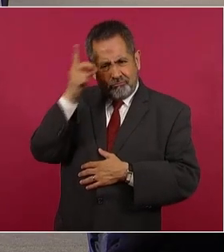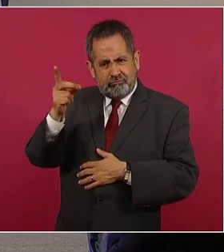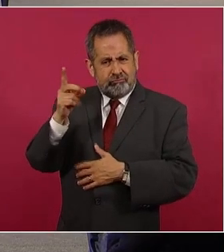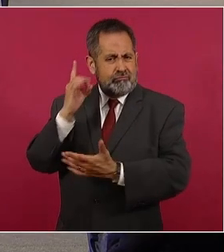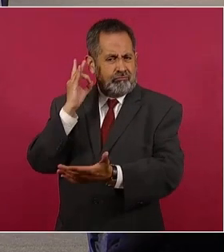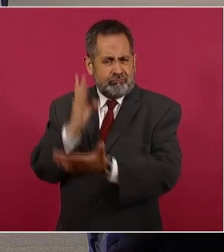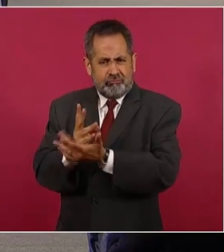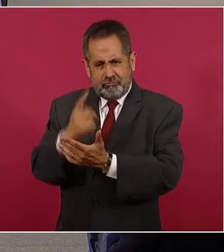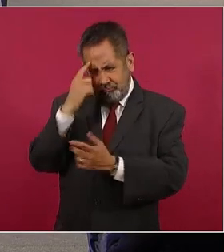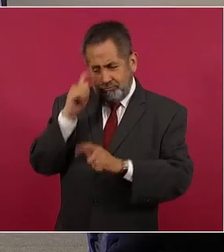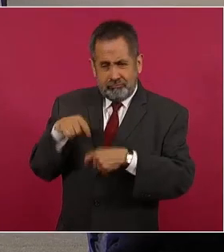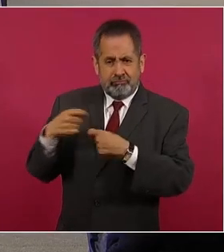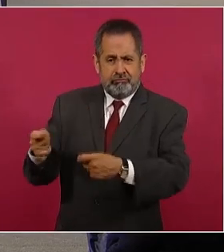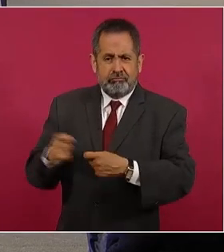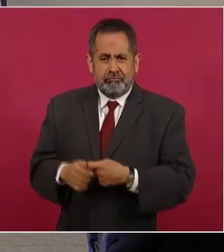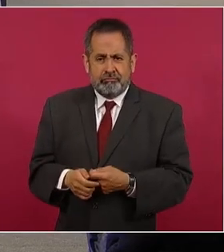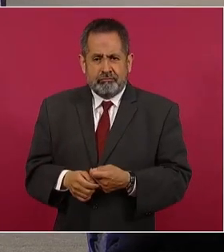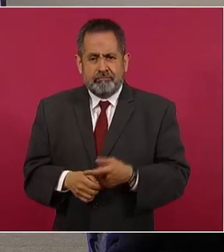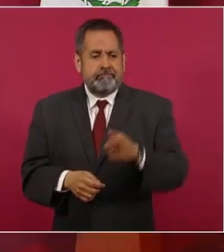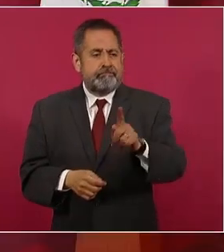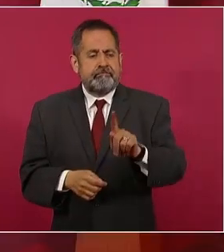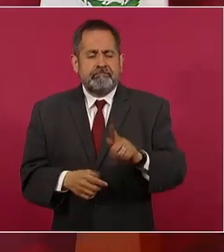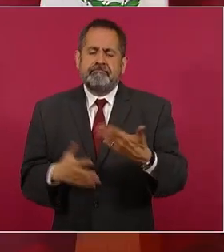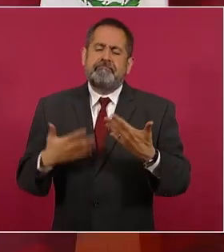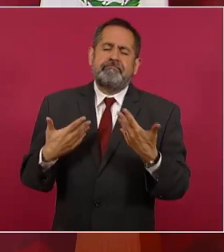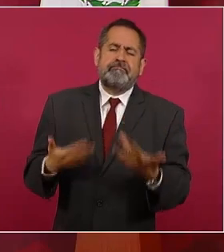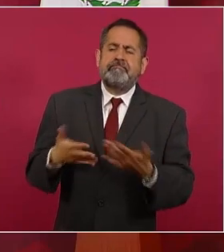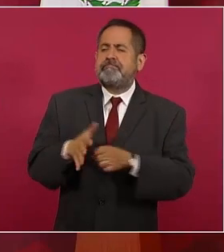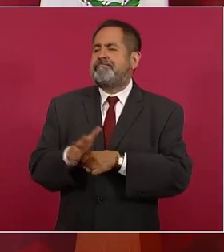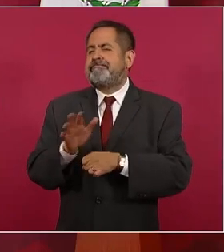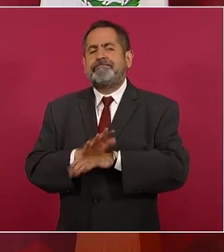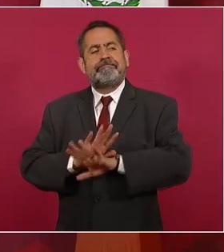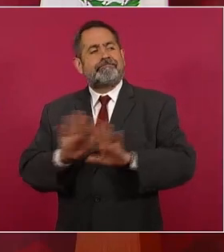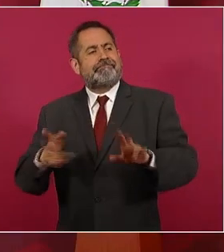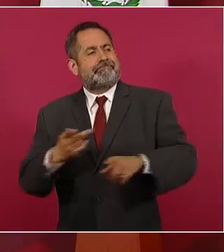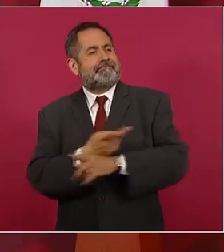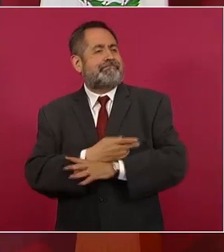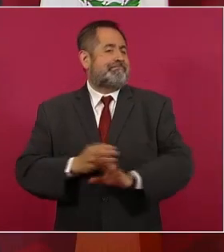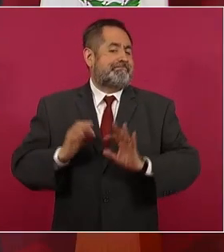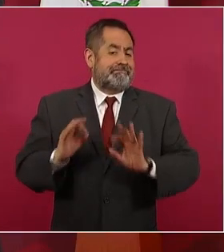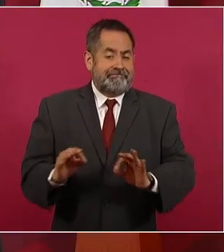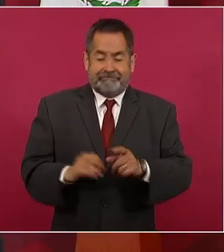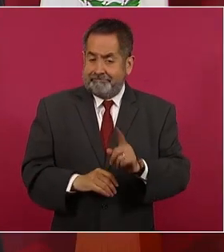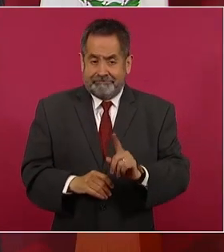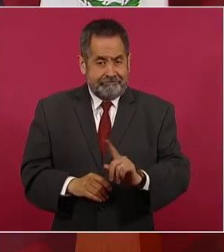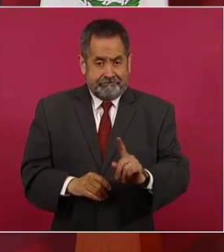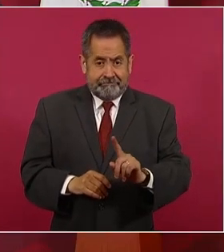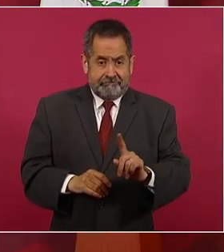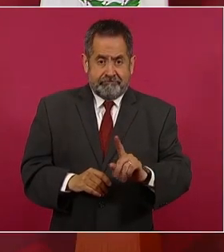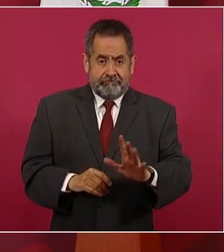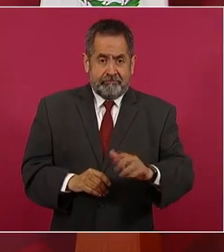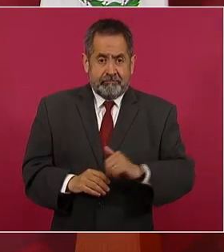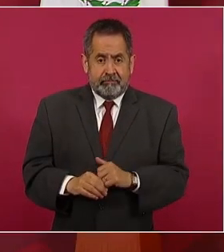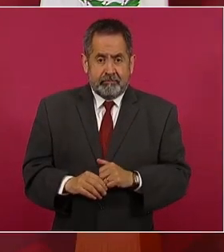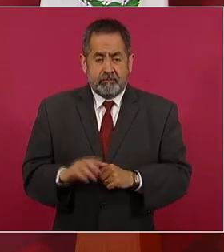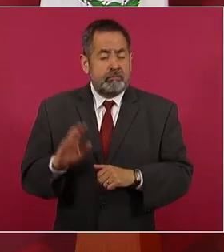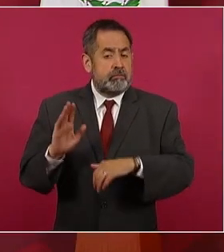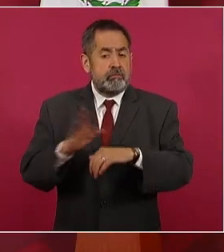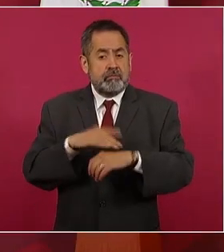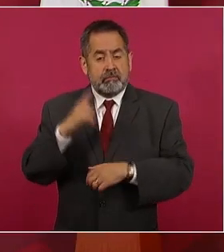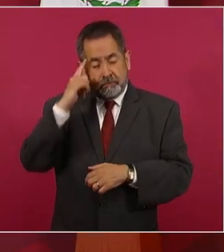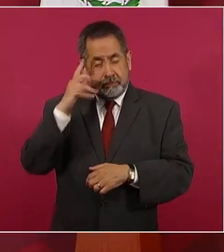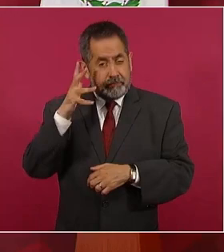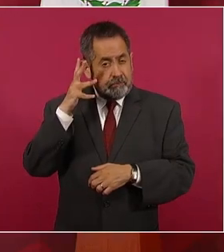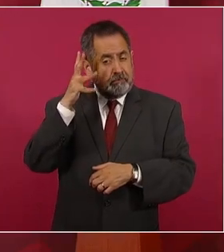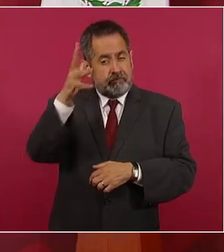pero no se confíen, porque en años futuros,